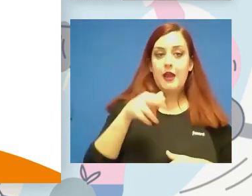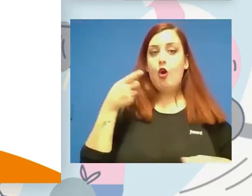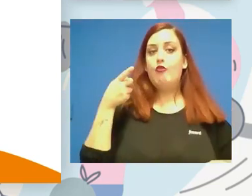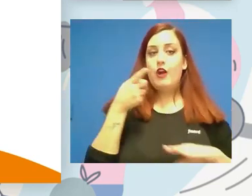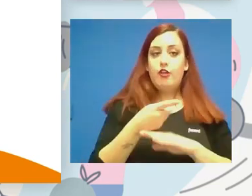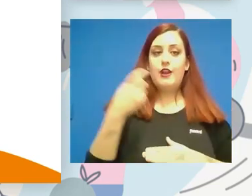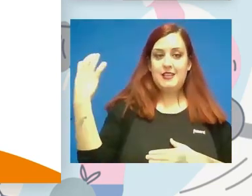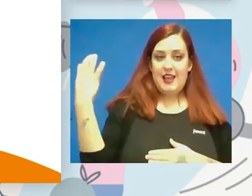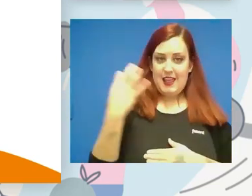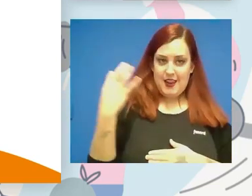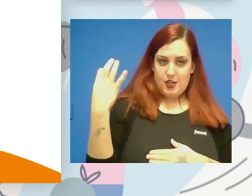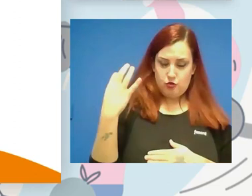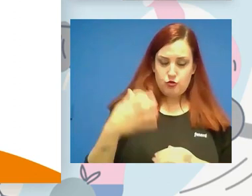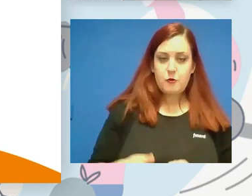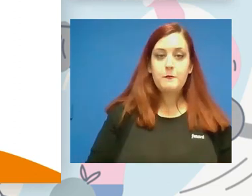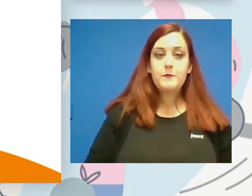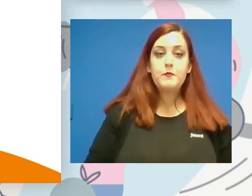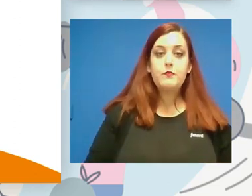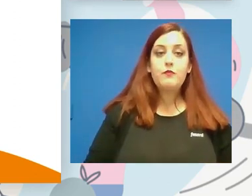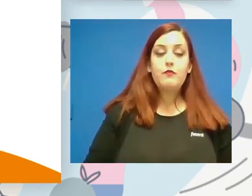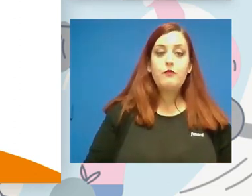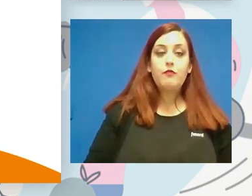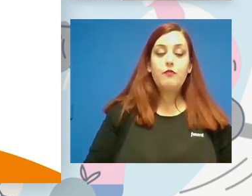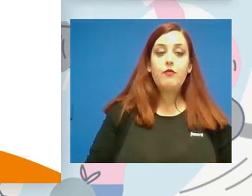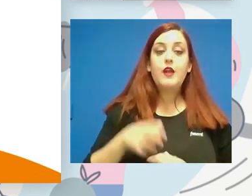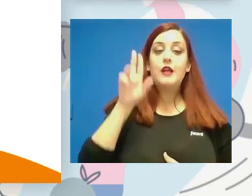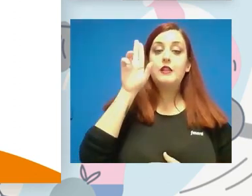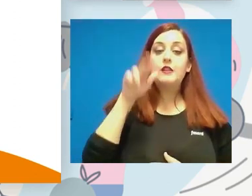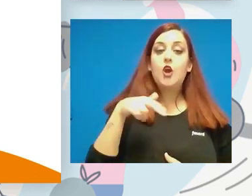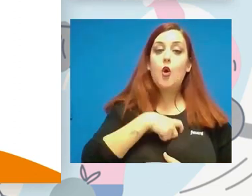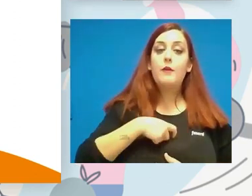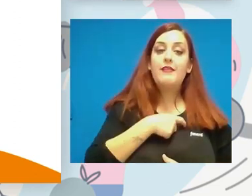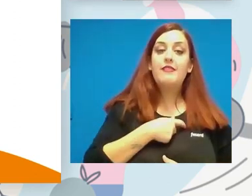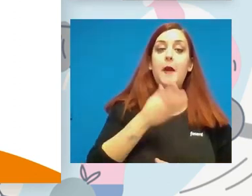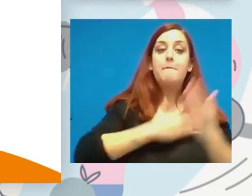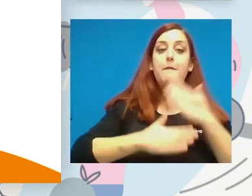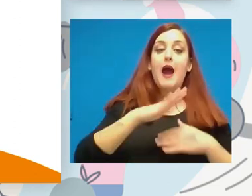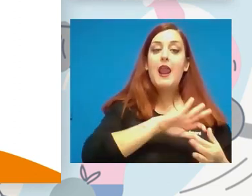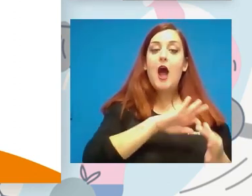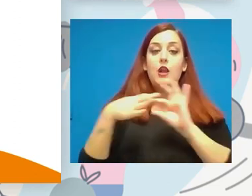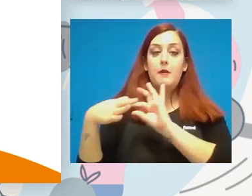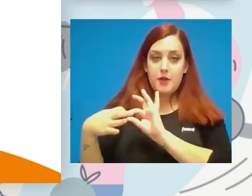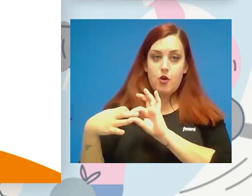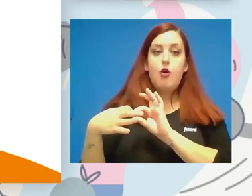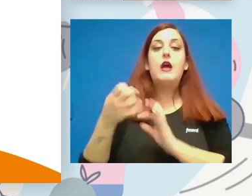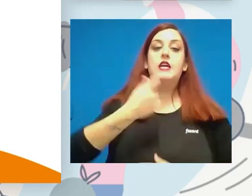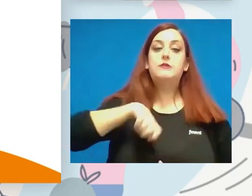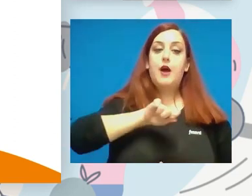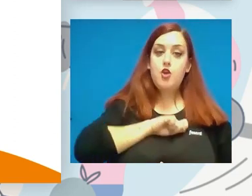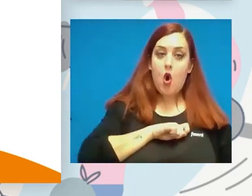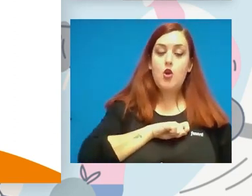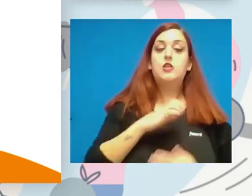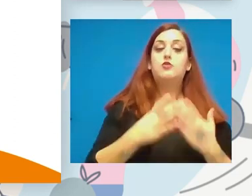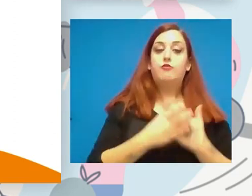Al Comité Paralímpico Español se le reconoce como una asociación sin fines de lucro y dotada de personalidad